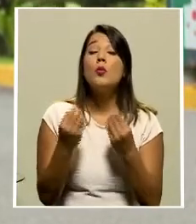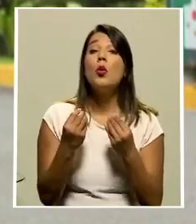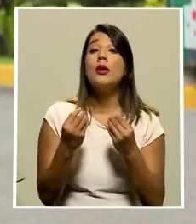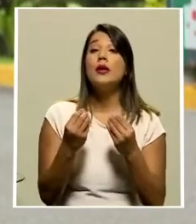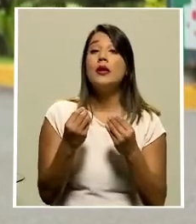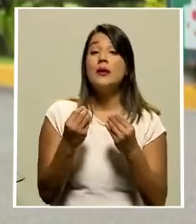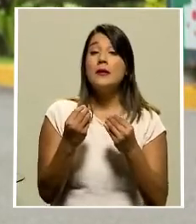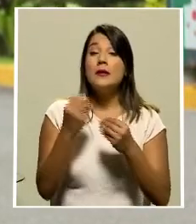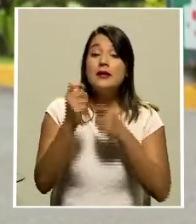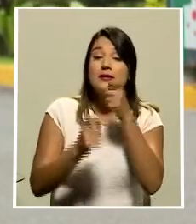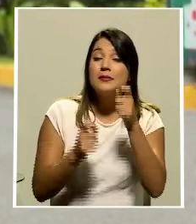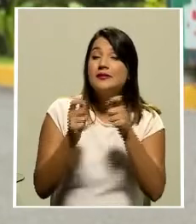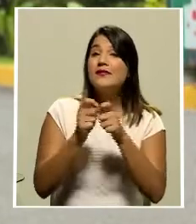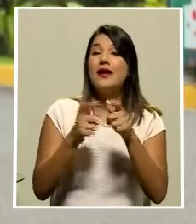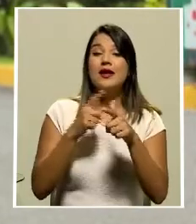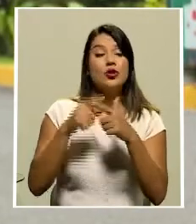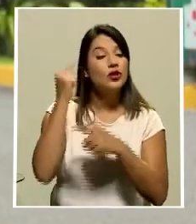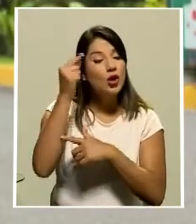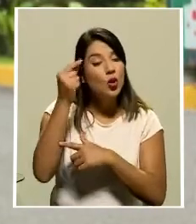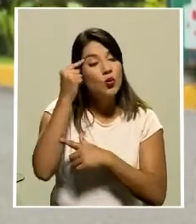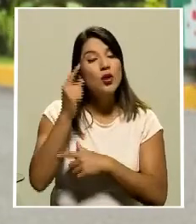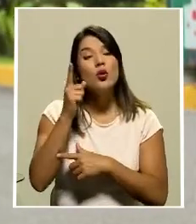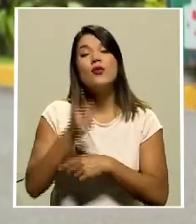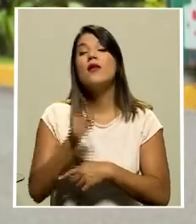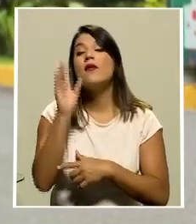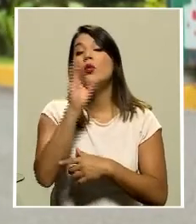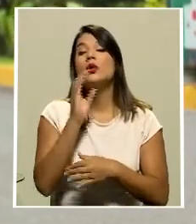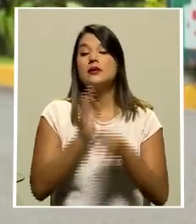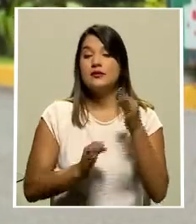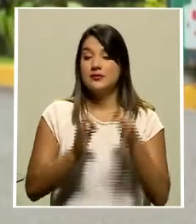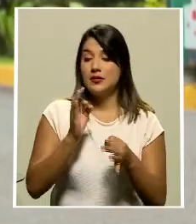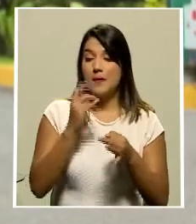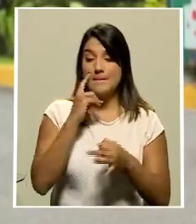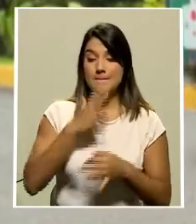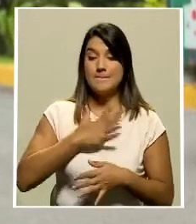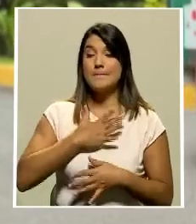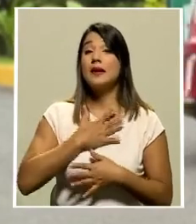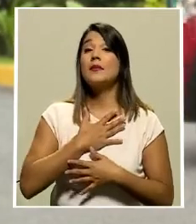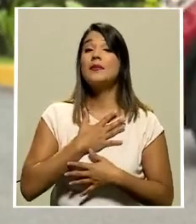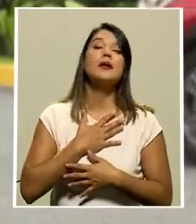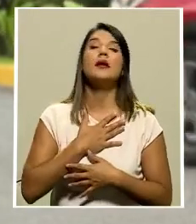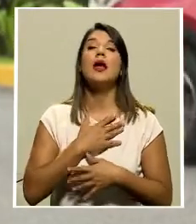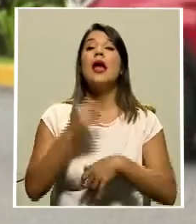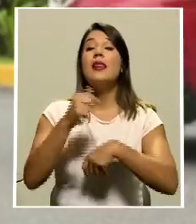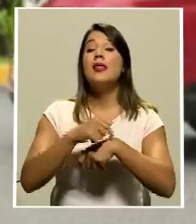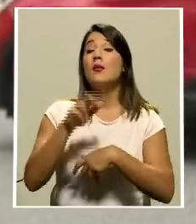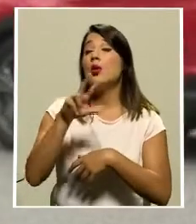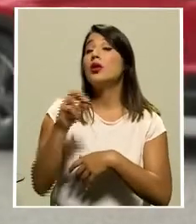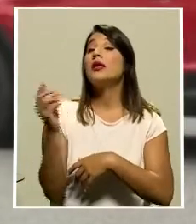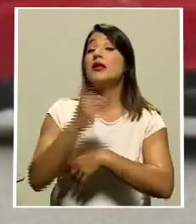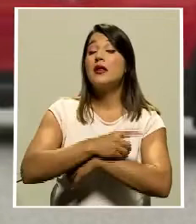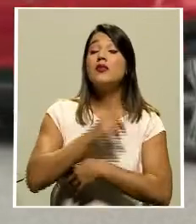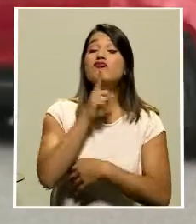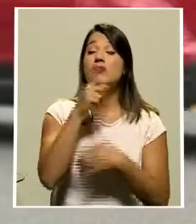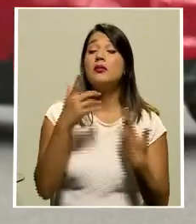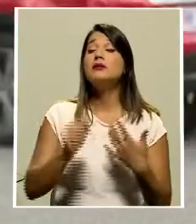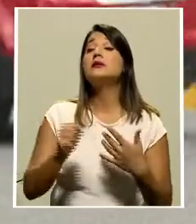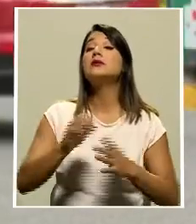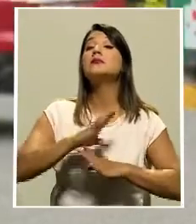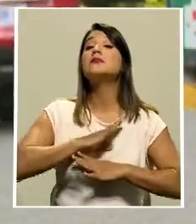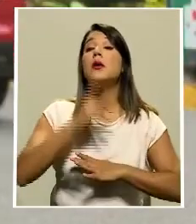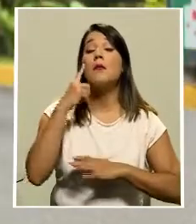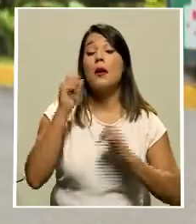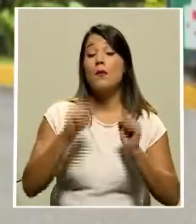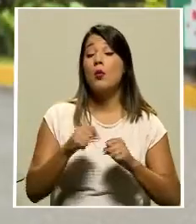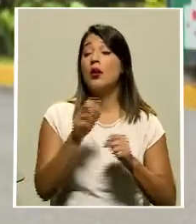y tendría el Estado que justificarlo. En todo caso, a mi juicio, pues el plazo de 30 días es suficiente para deportar a una